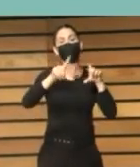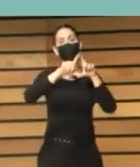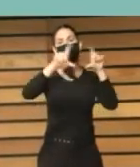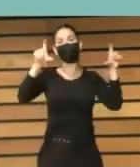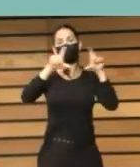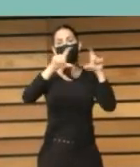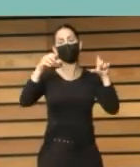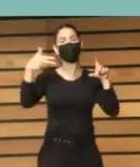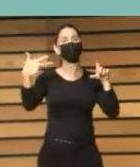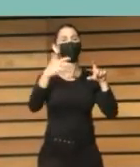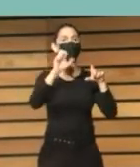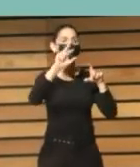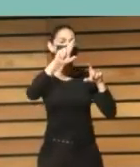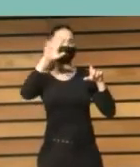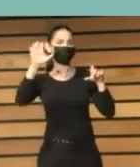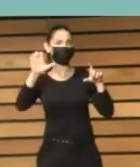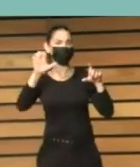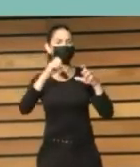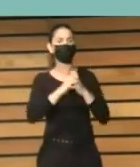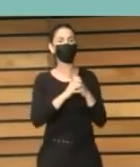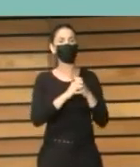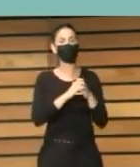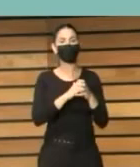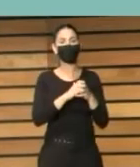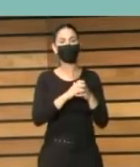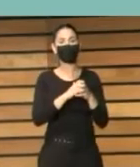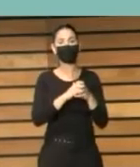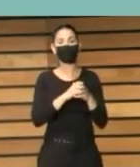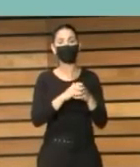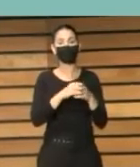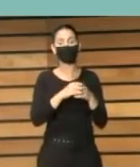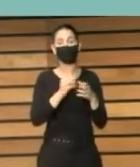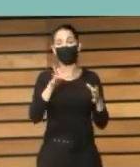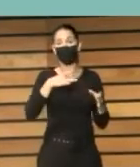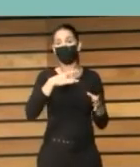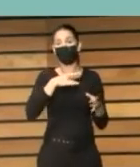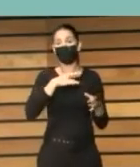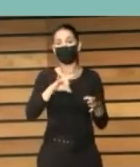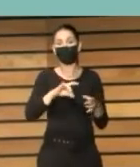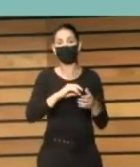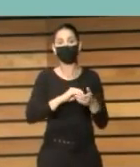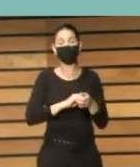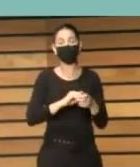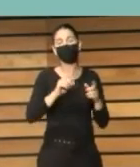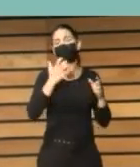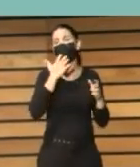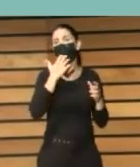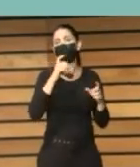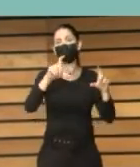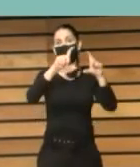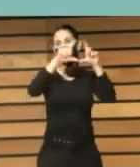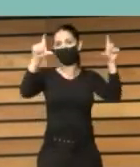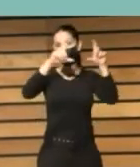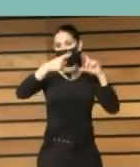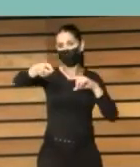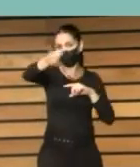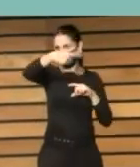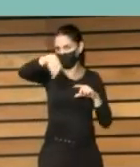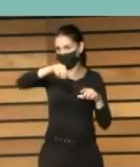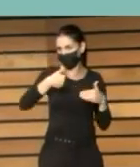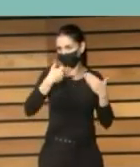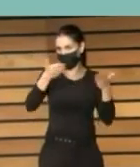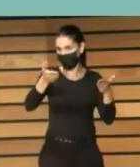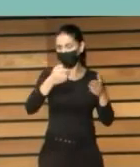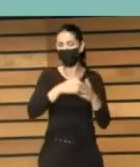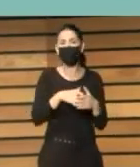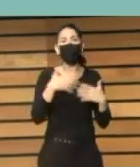Equality Rights and Values que es totalmente asequible digamos abierta para entidades como las vuestras sobre cómo